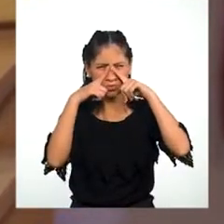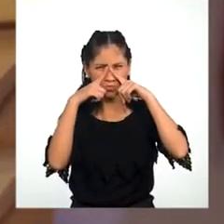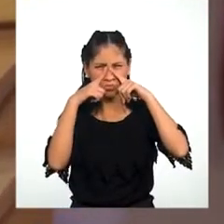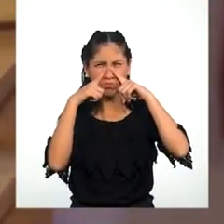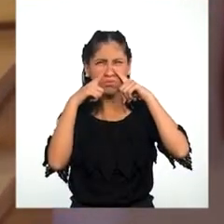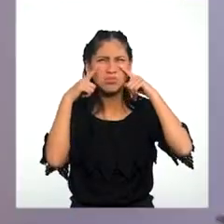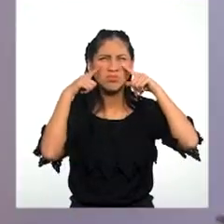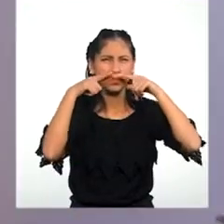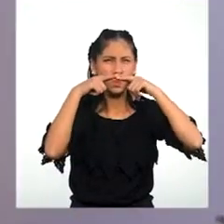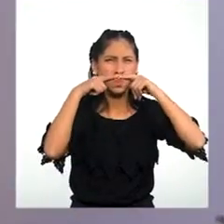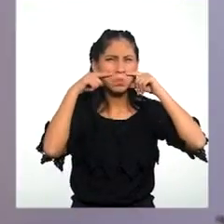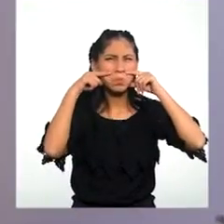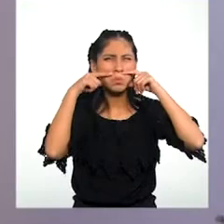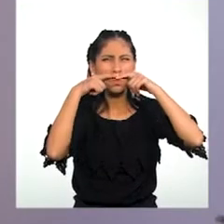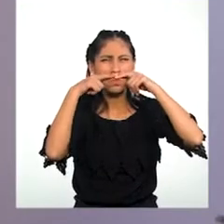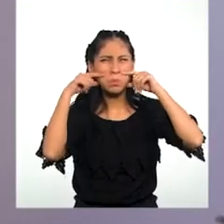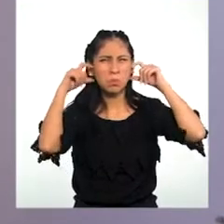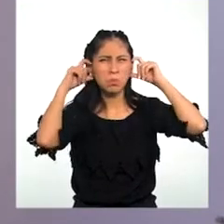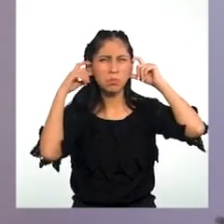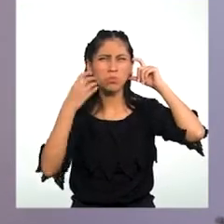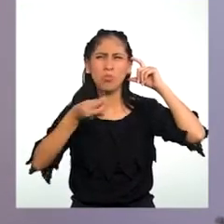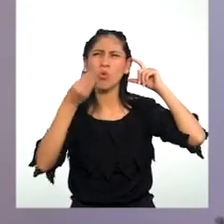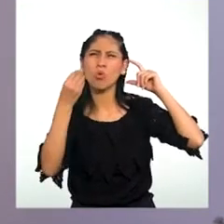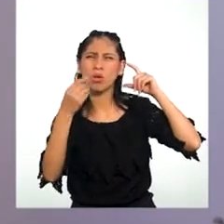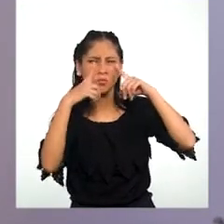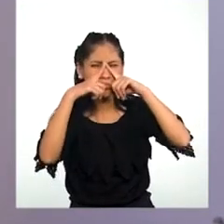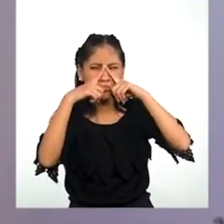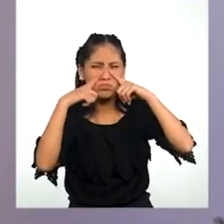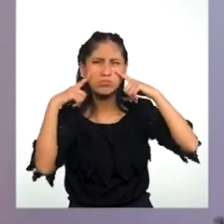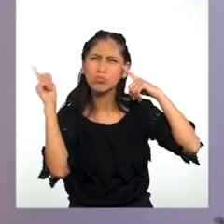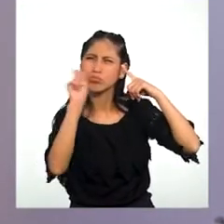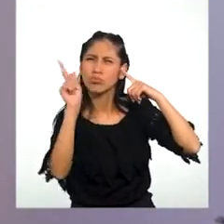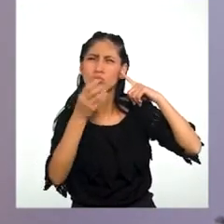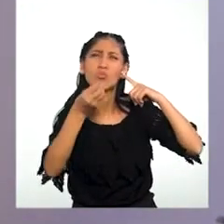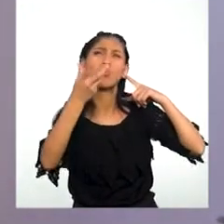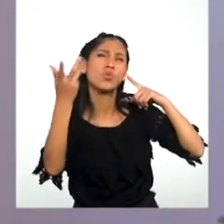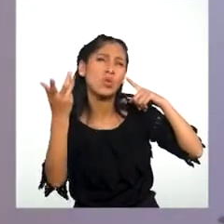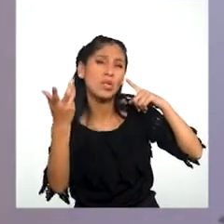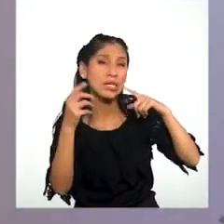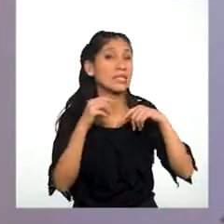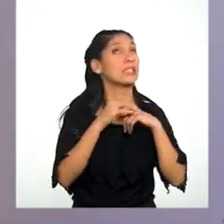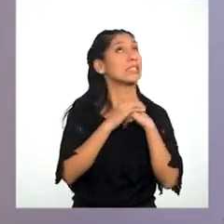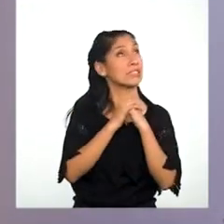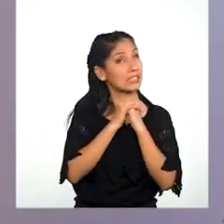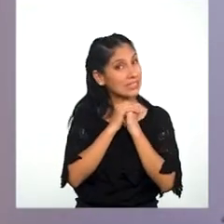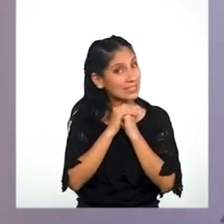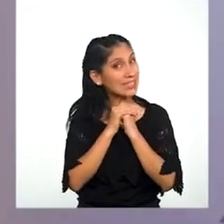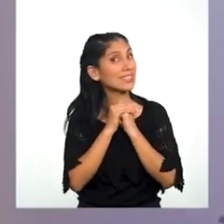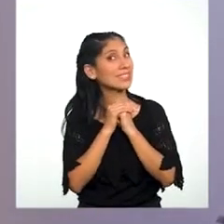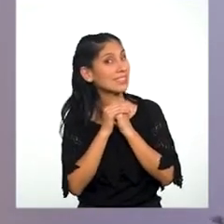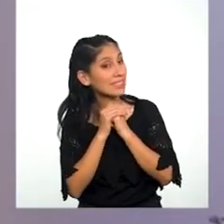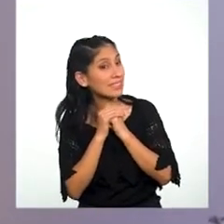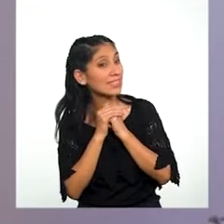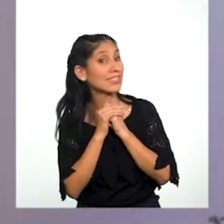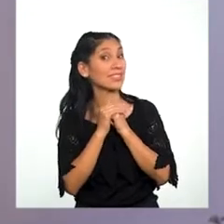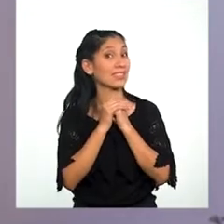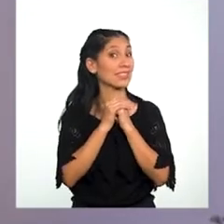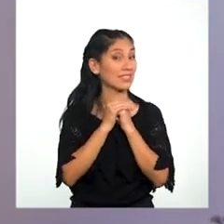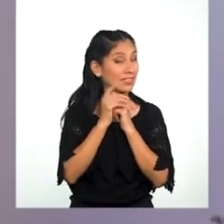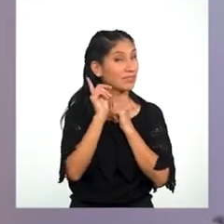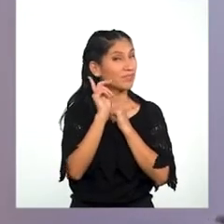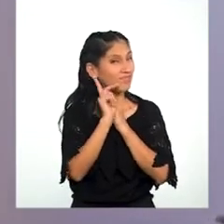manera? ¿Dónde tapa la nariz? ¡Ah! ¡Hm! ¡Ok!